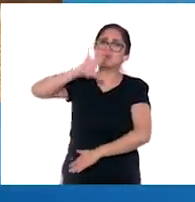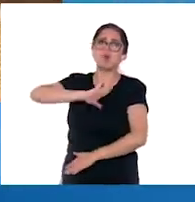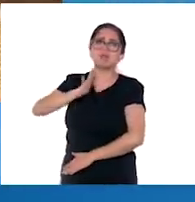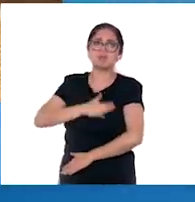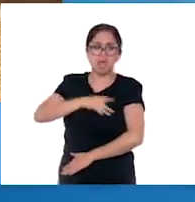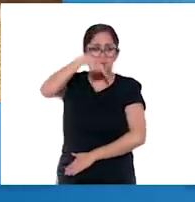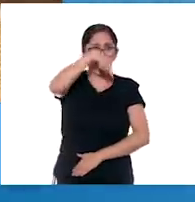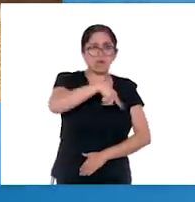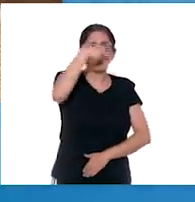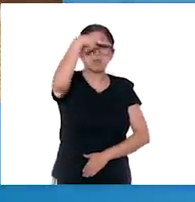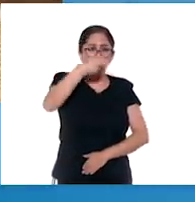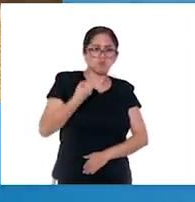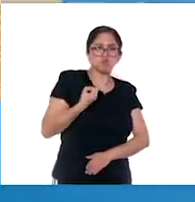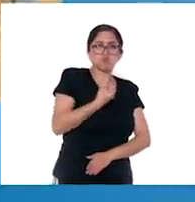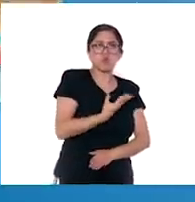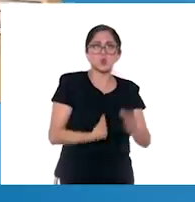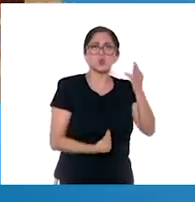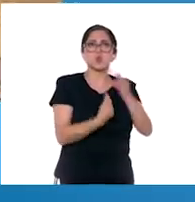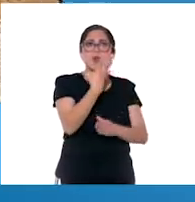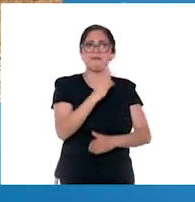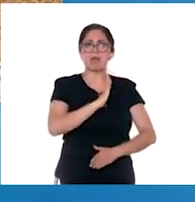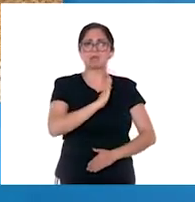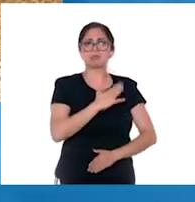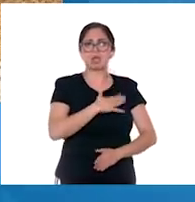nuevo reino, la Nueva España.